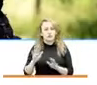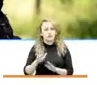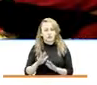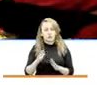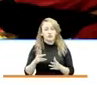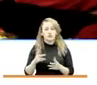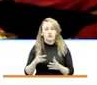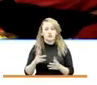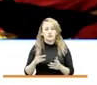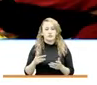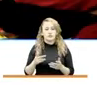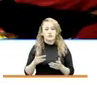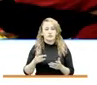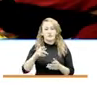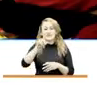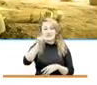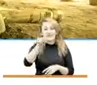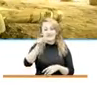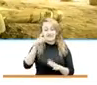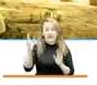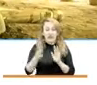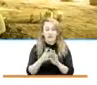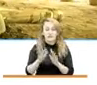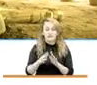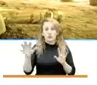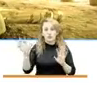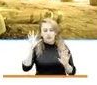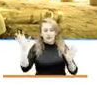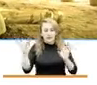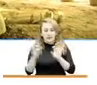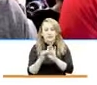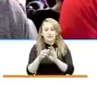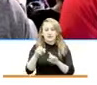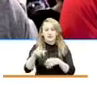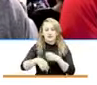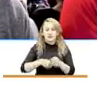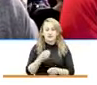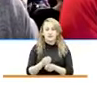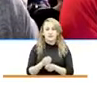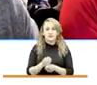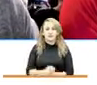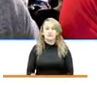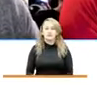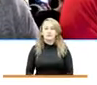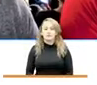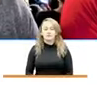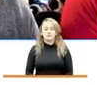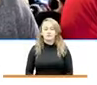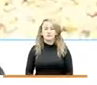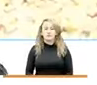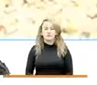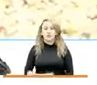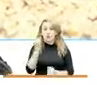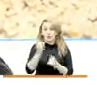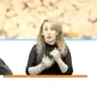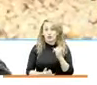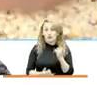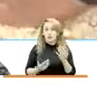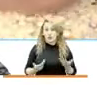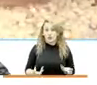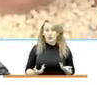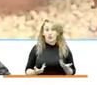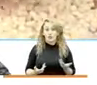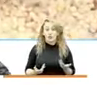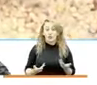seis corresponden a las alianzas gestionadas en este año. Para finalizar, con el